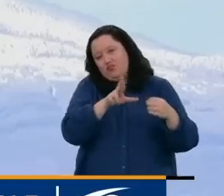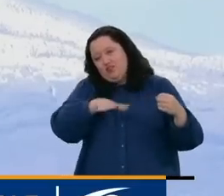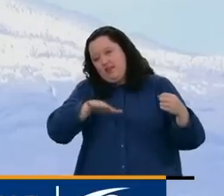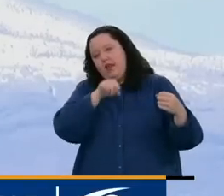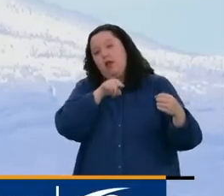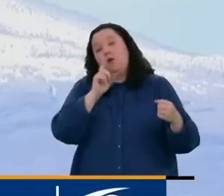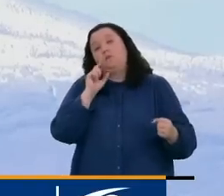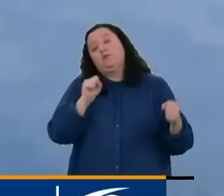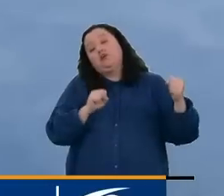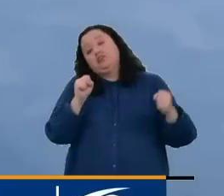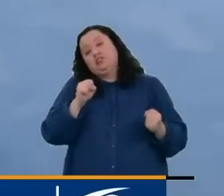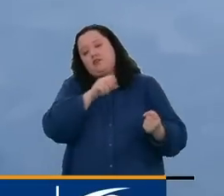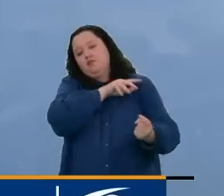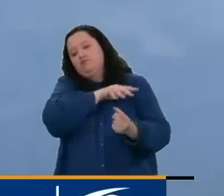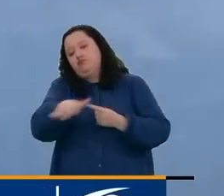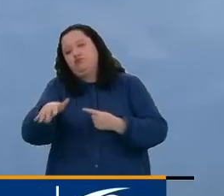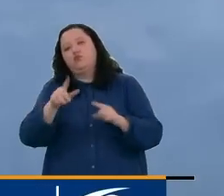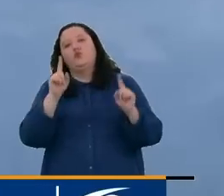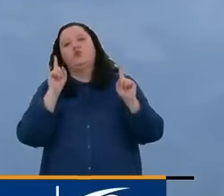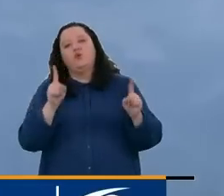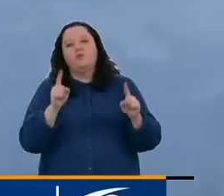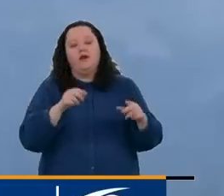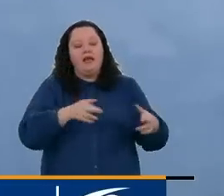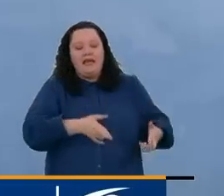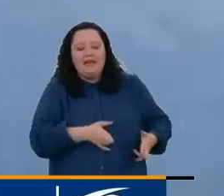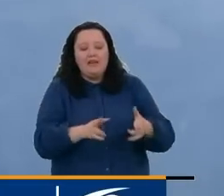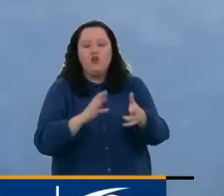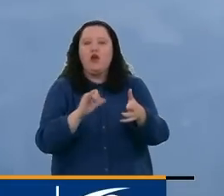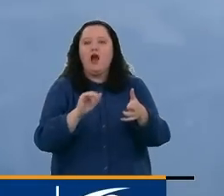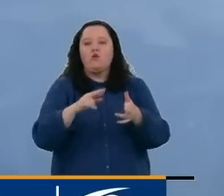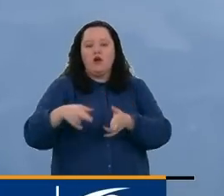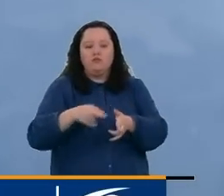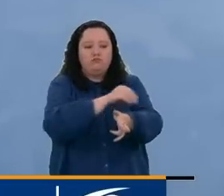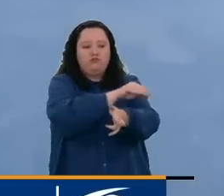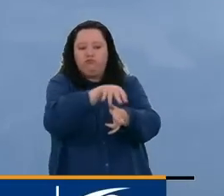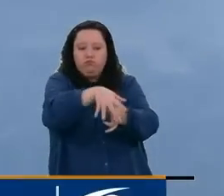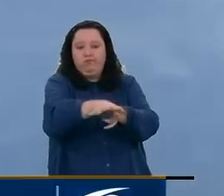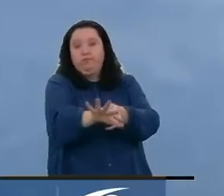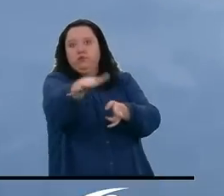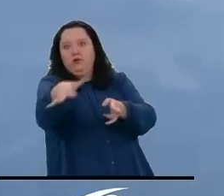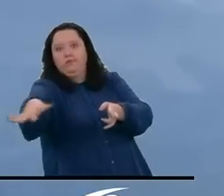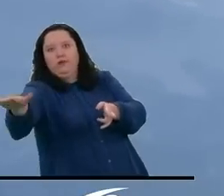posibles afectaciones que provocaría el río Cauca a pobladores de caceríos cercanos a su cauce.